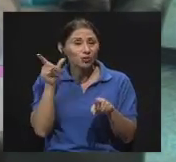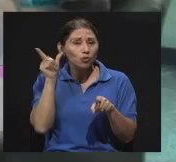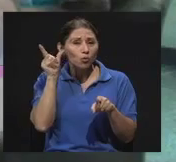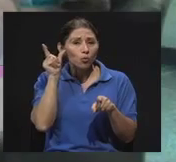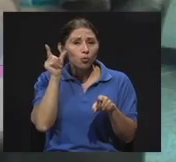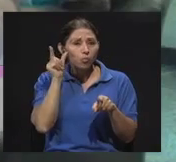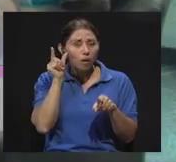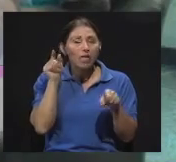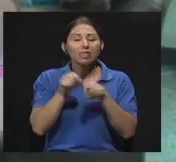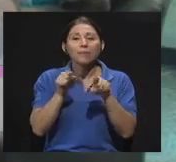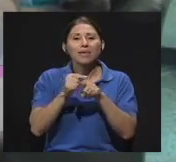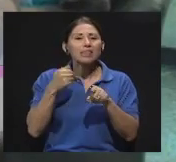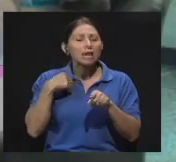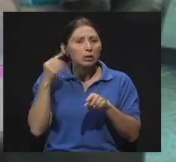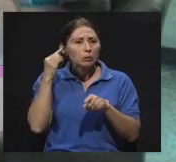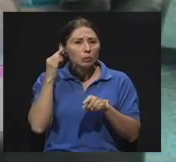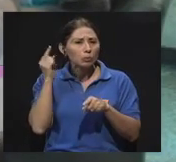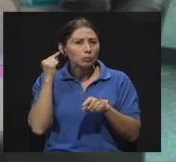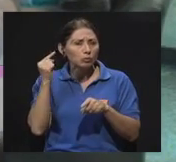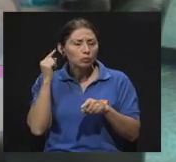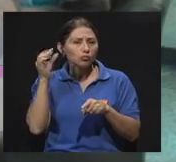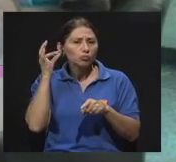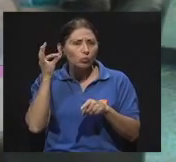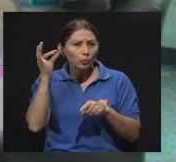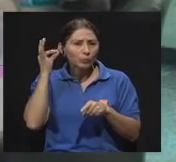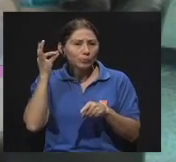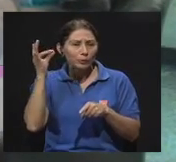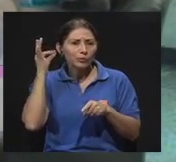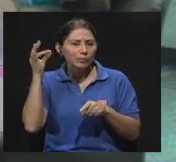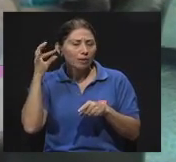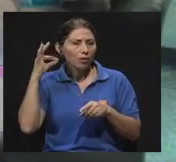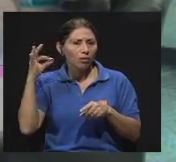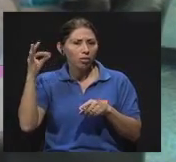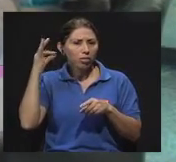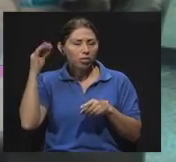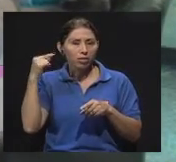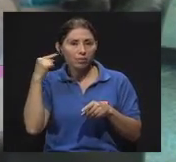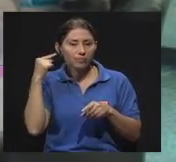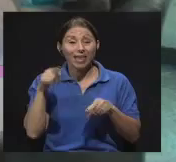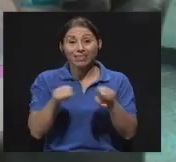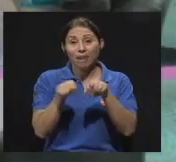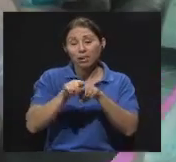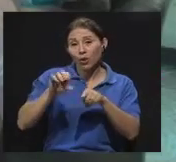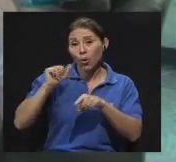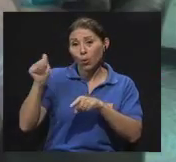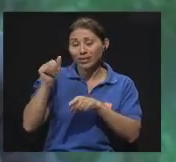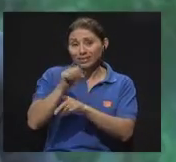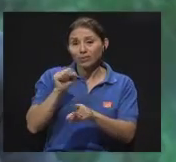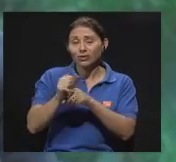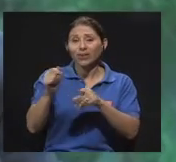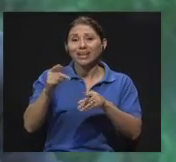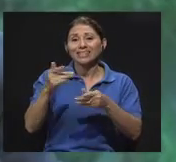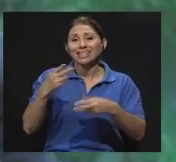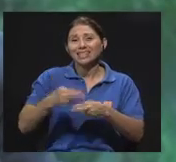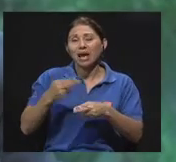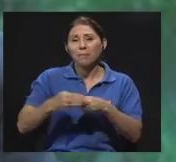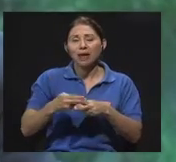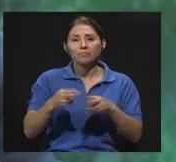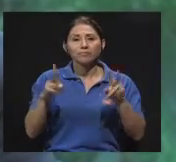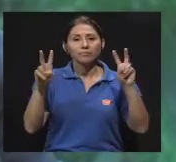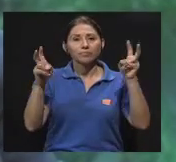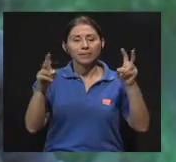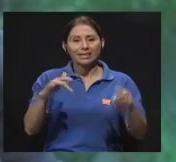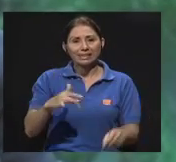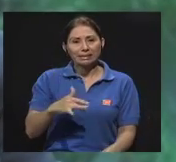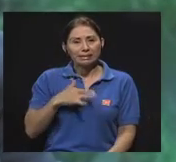ruidos y zumbidos en el oído. Y también de otro fenómeno que se llama hipersensibilidad acústica, que